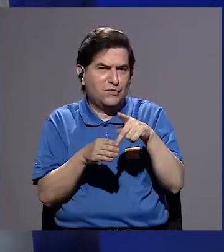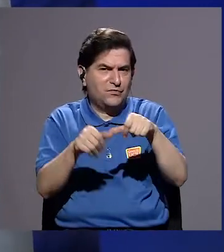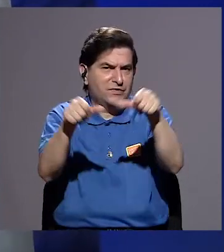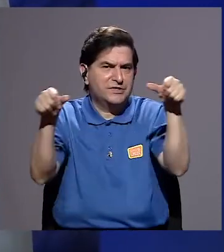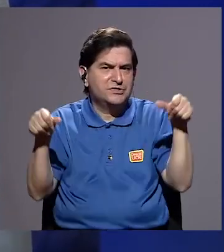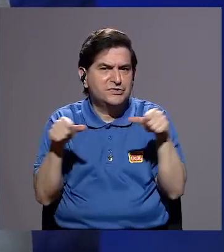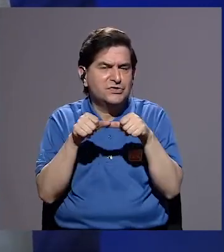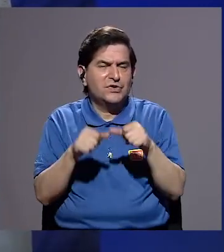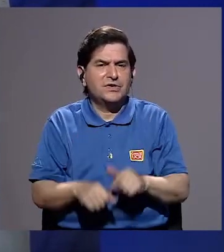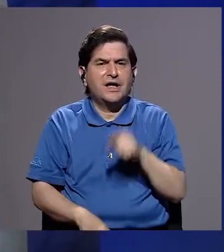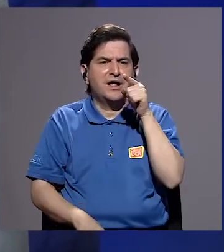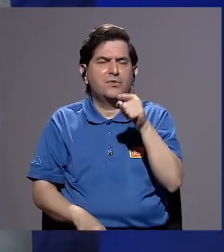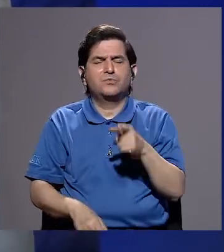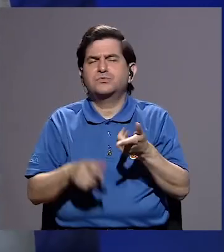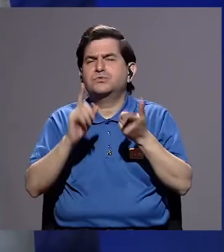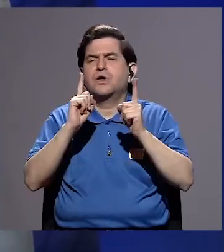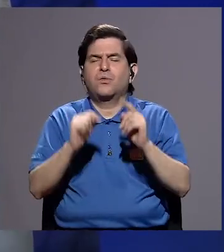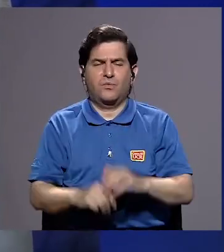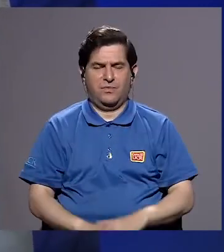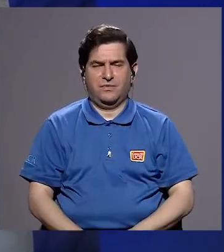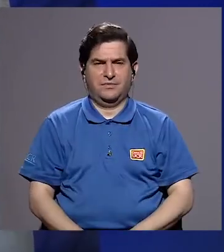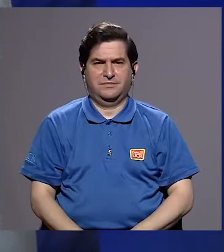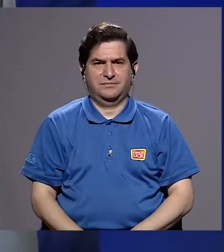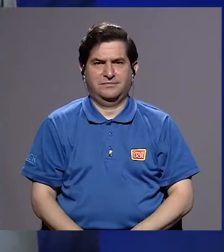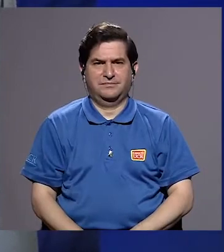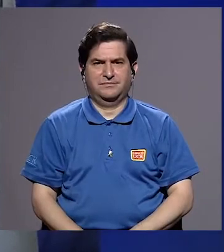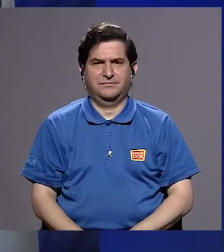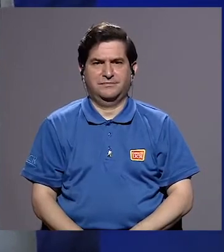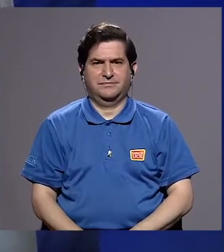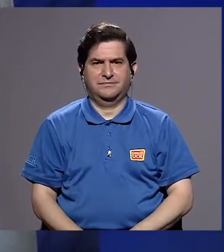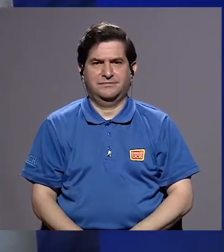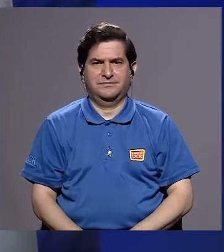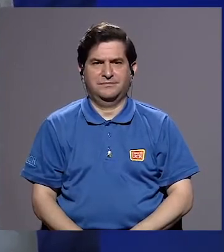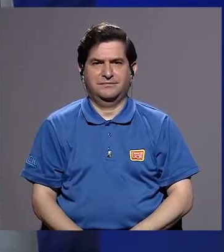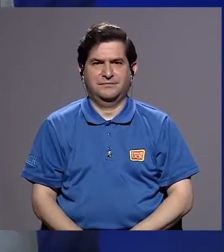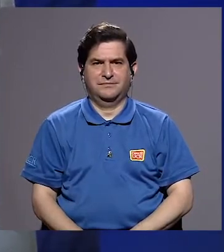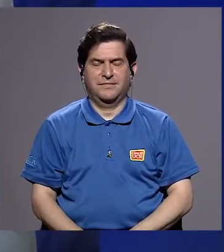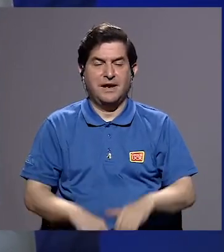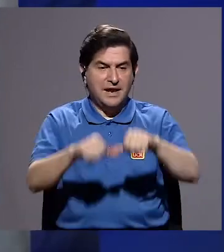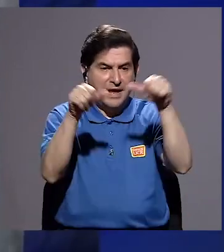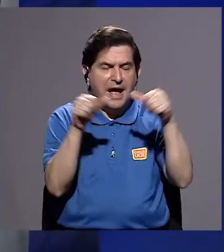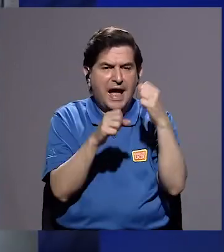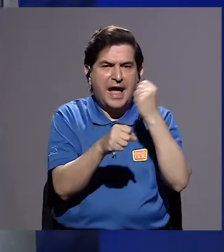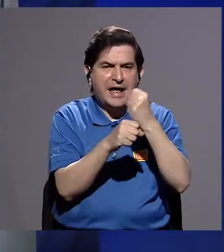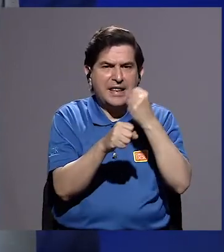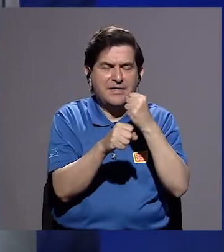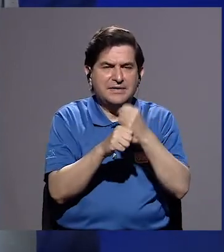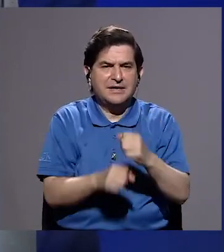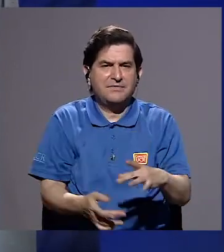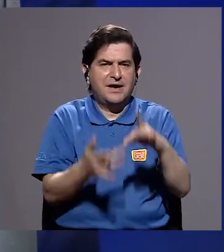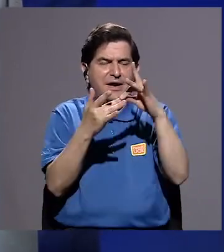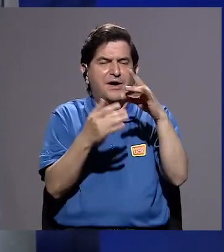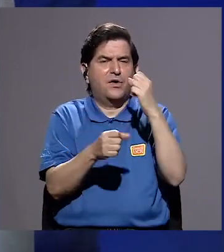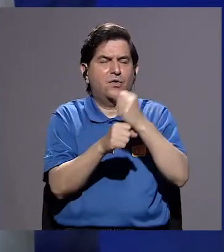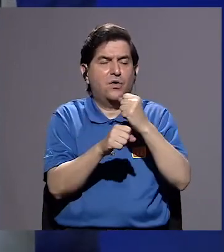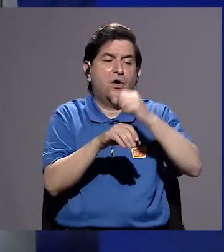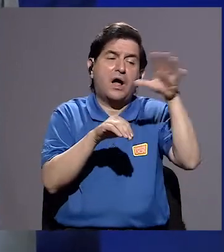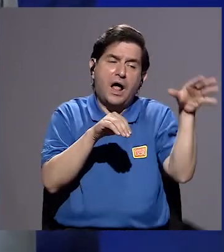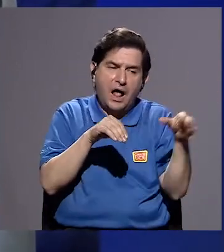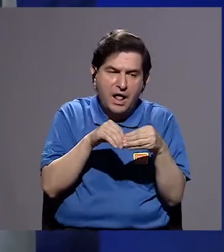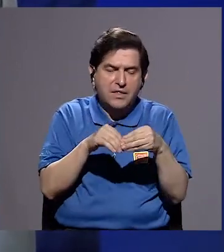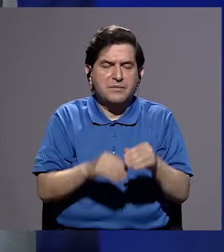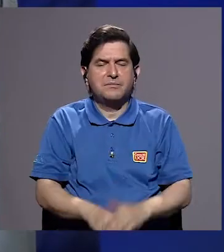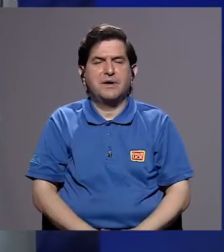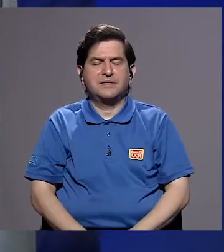profesionalmente, ¿en qué se ha desempeñado? ¿Cuál ha sido el campo laboral en que ha trabajado, además